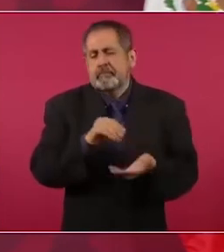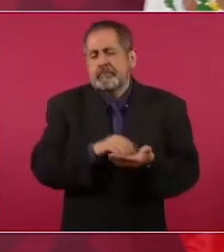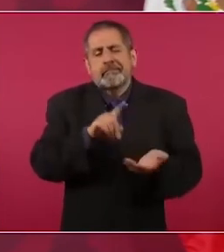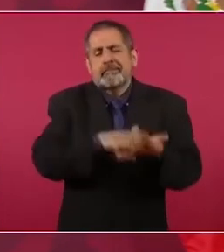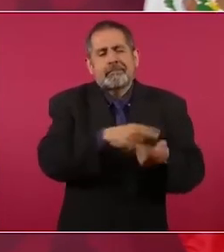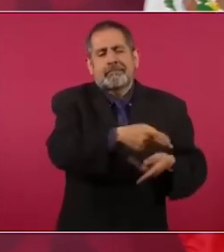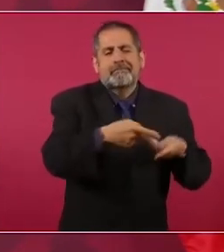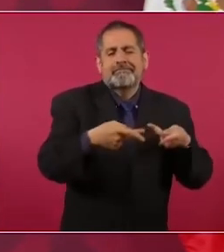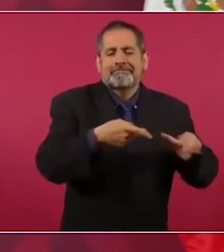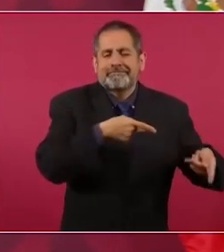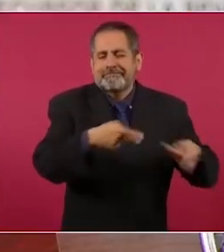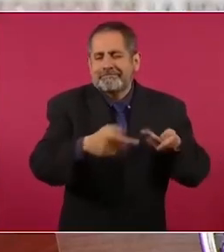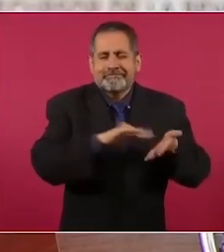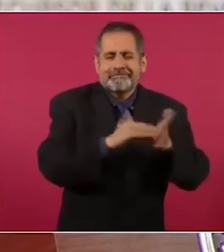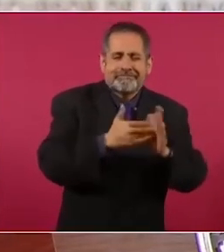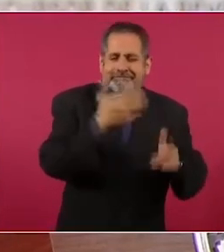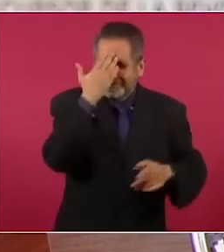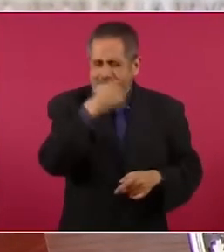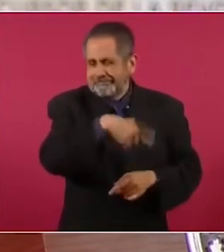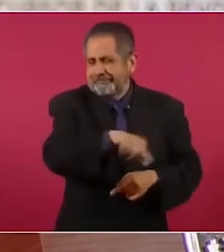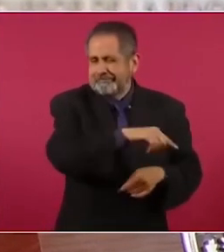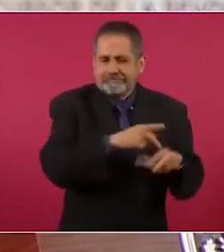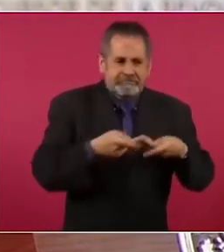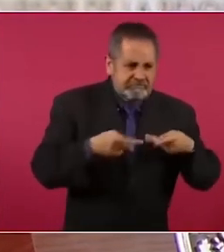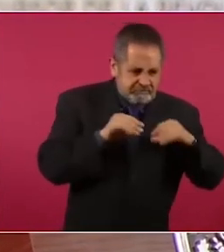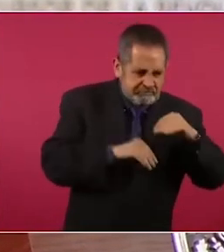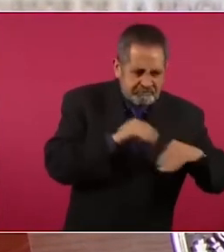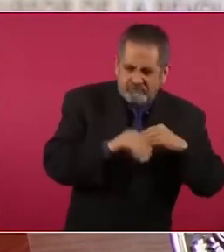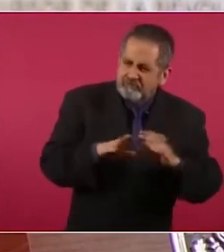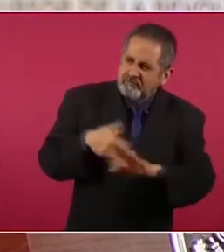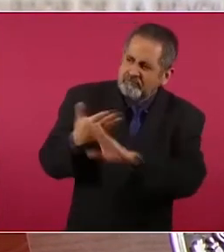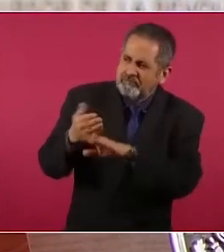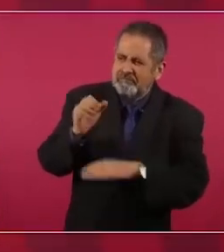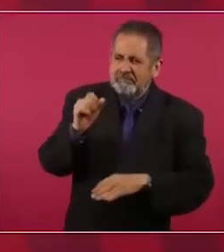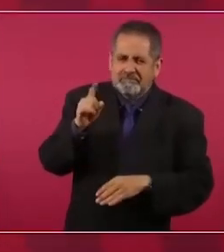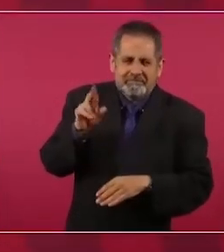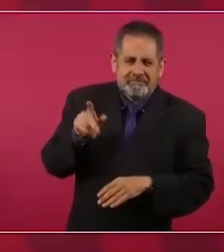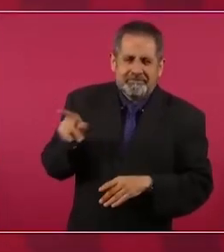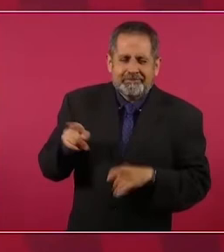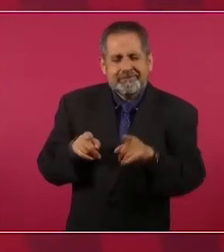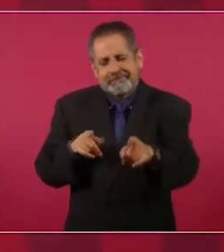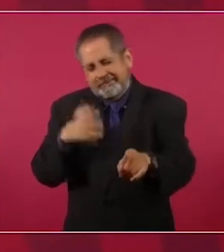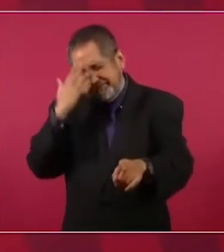ya ustedes deben de imaginar